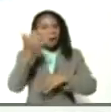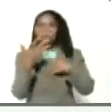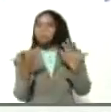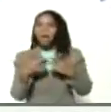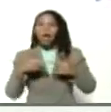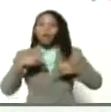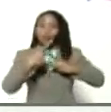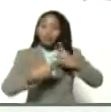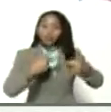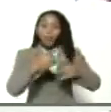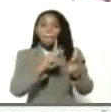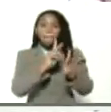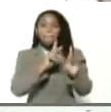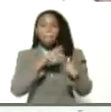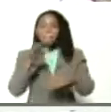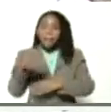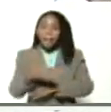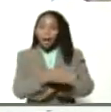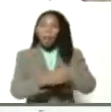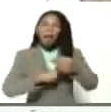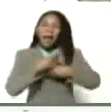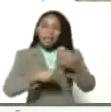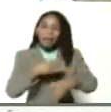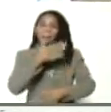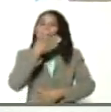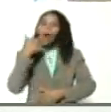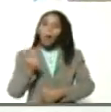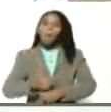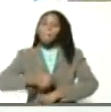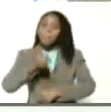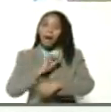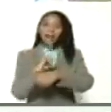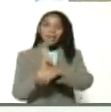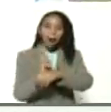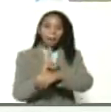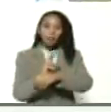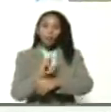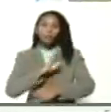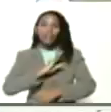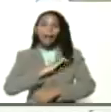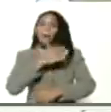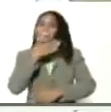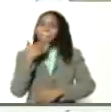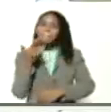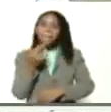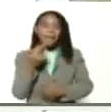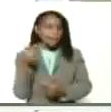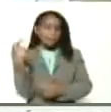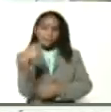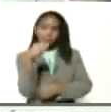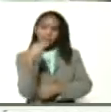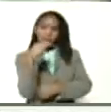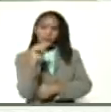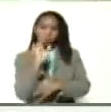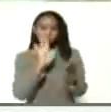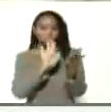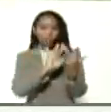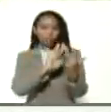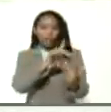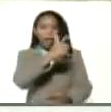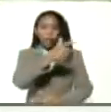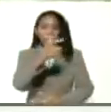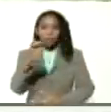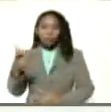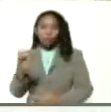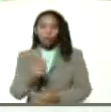procesar el pescado es para hacerlo mucho más rápido, tener menos contacto con los ciudadanos, los